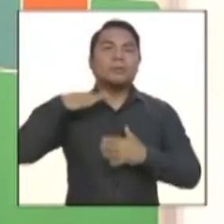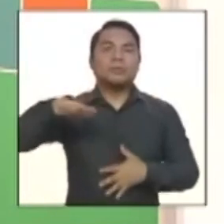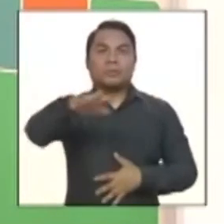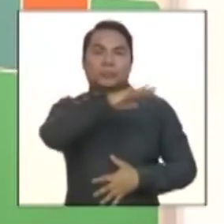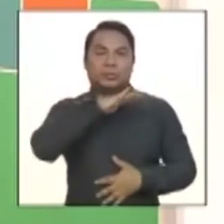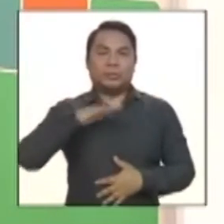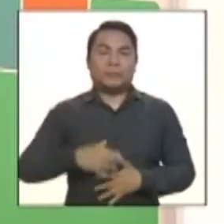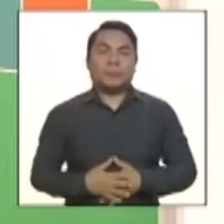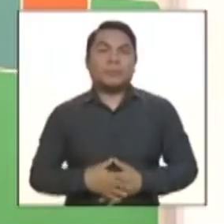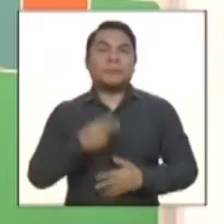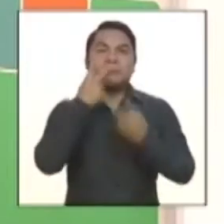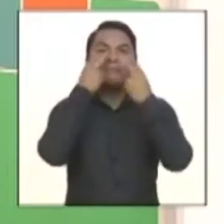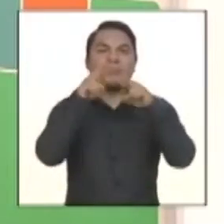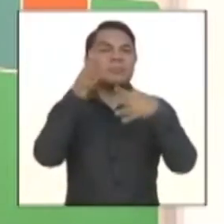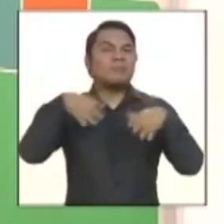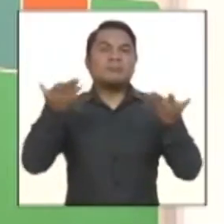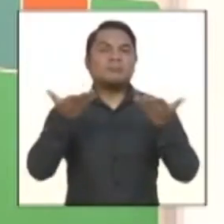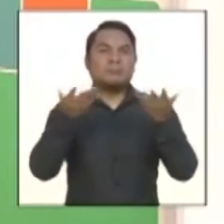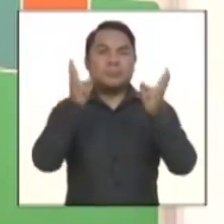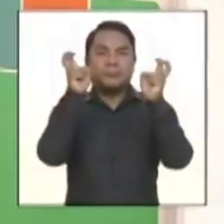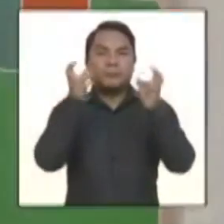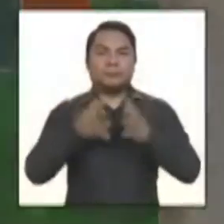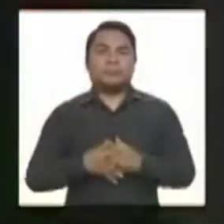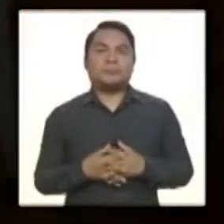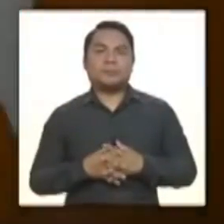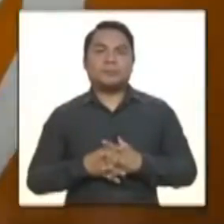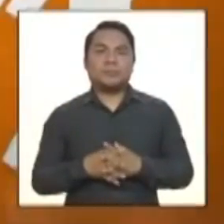nosotros. Veamos qué tenemos hoy en los titulares.